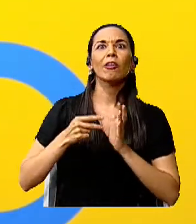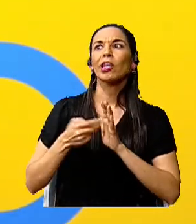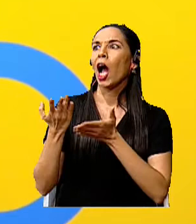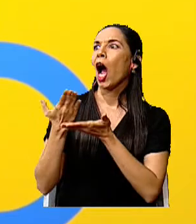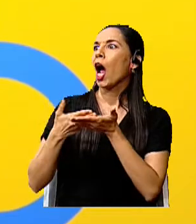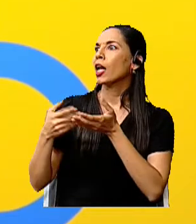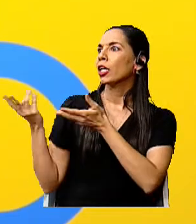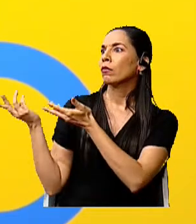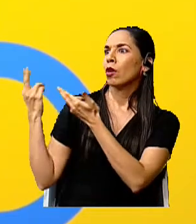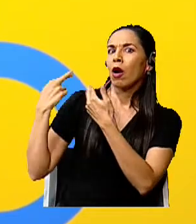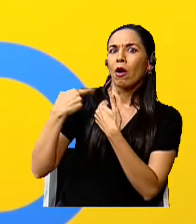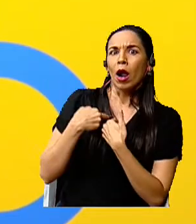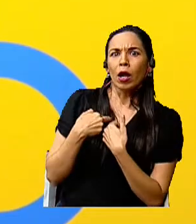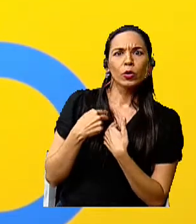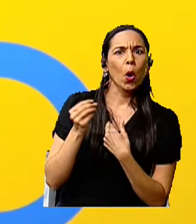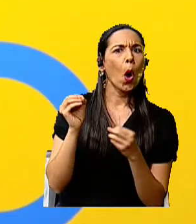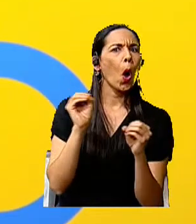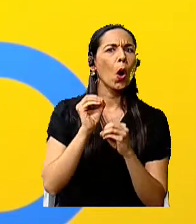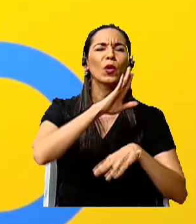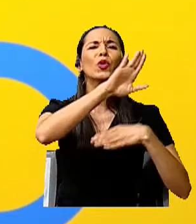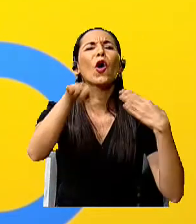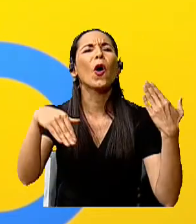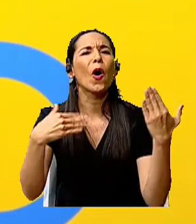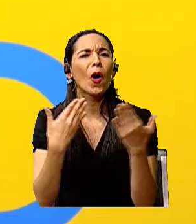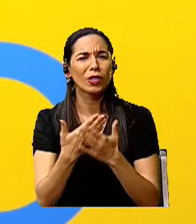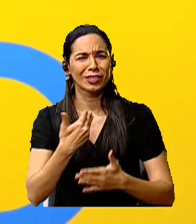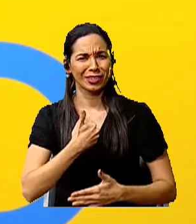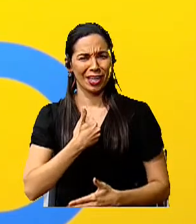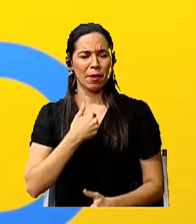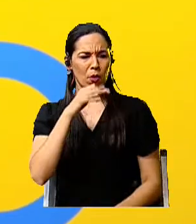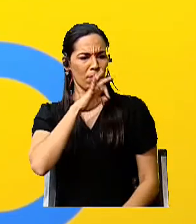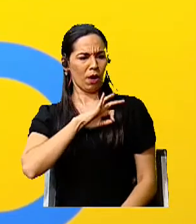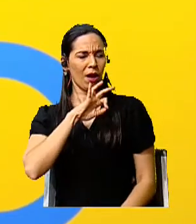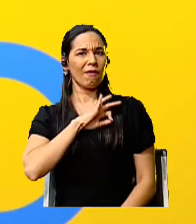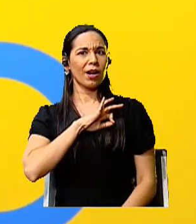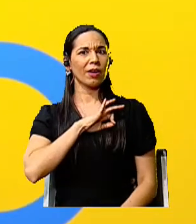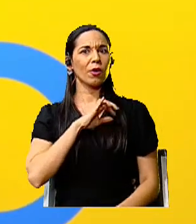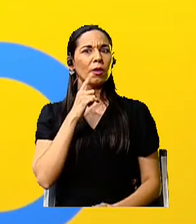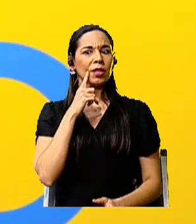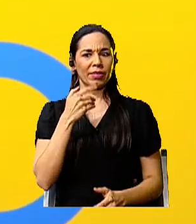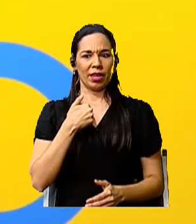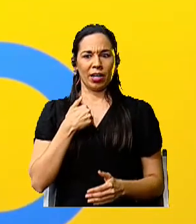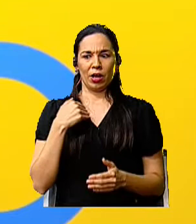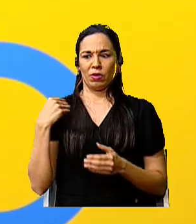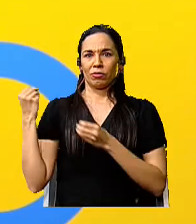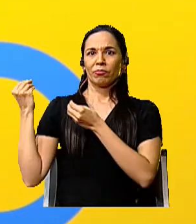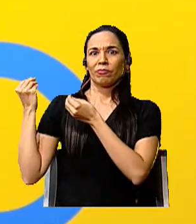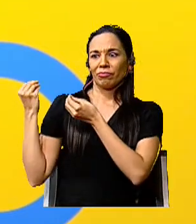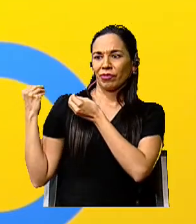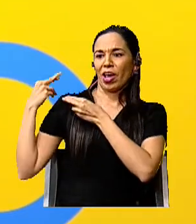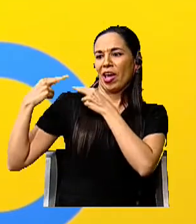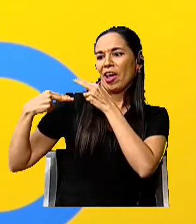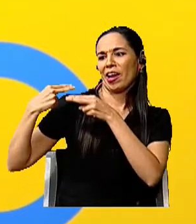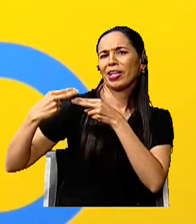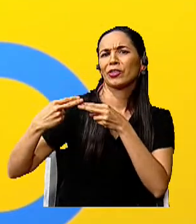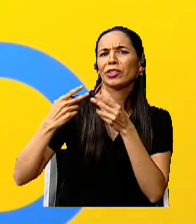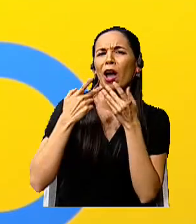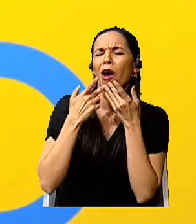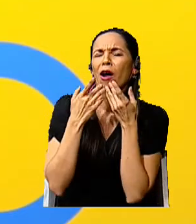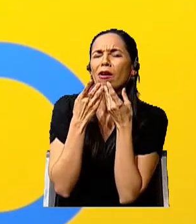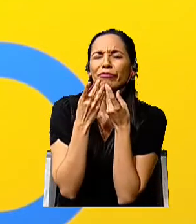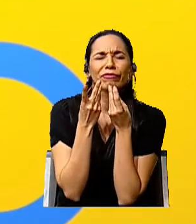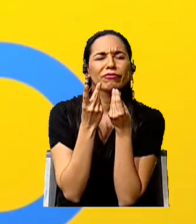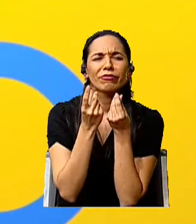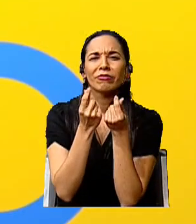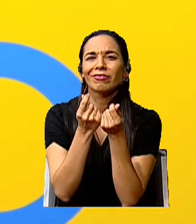es que todos nosotros tenemos el privilegio de tener una herencia muy, pero muy rica. Todos